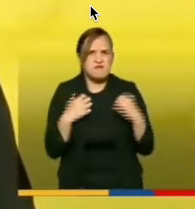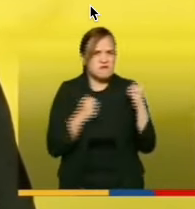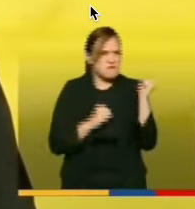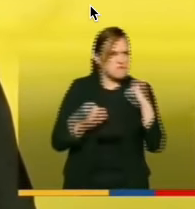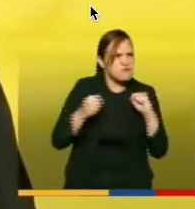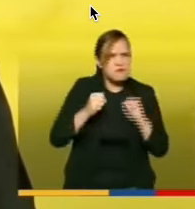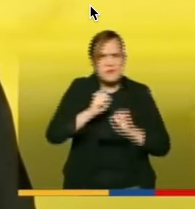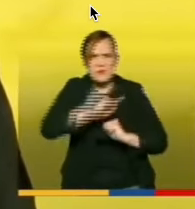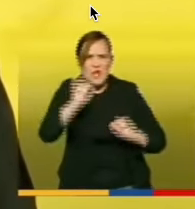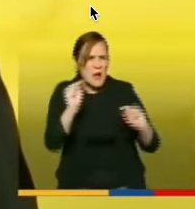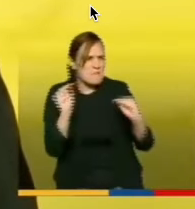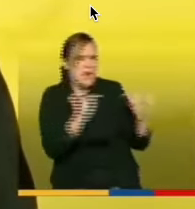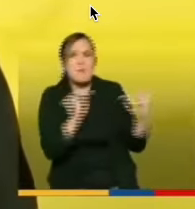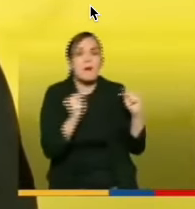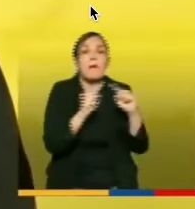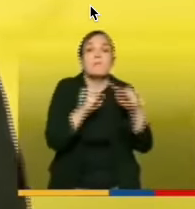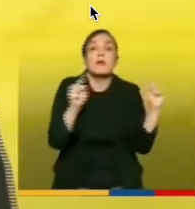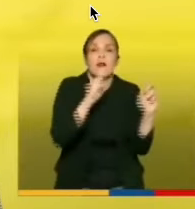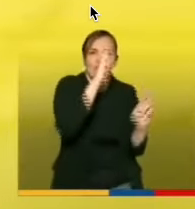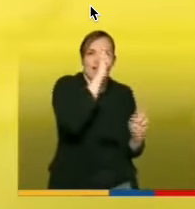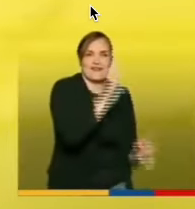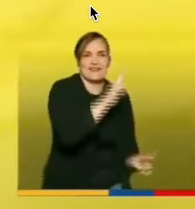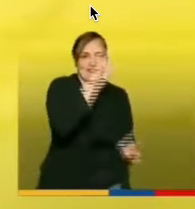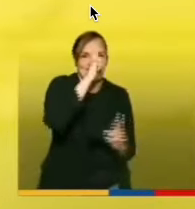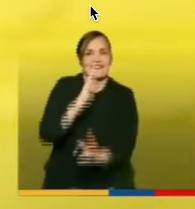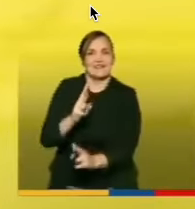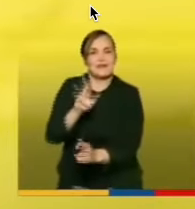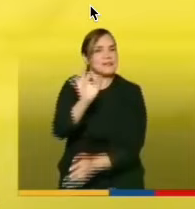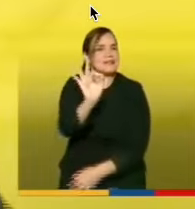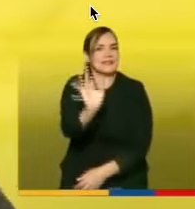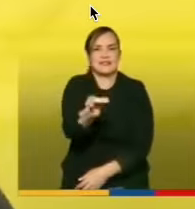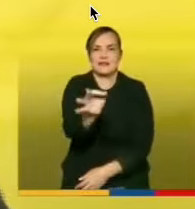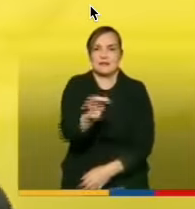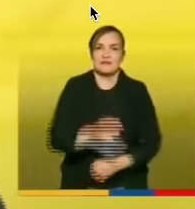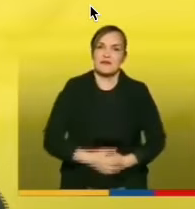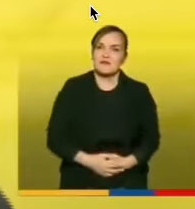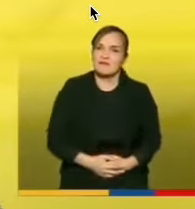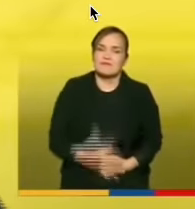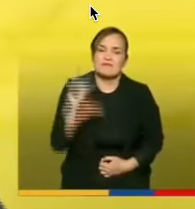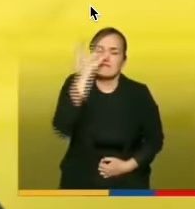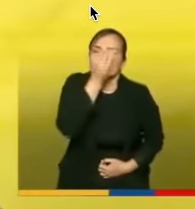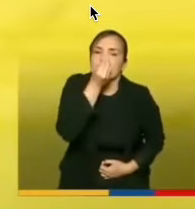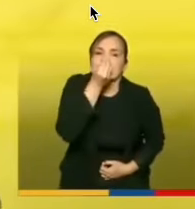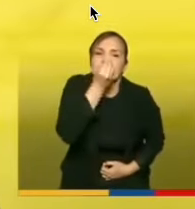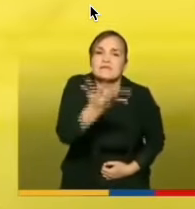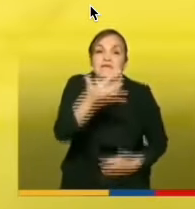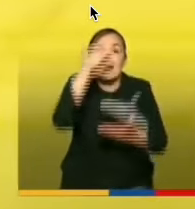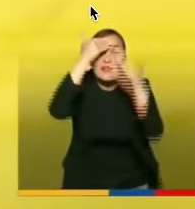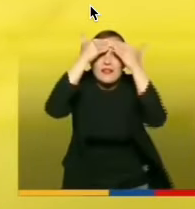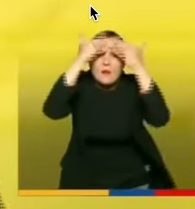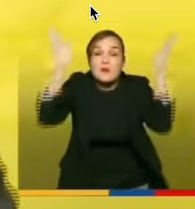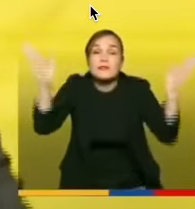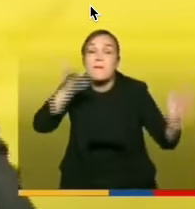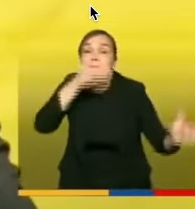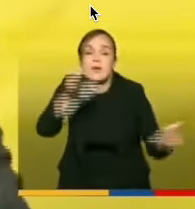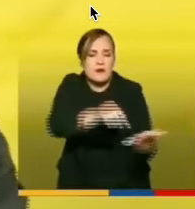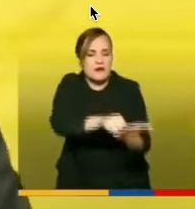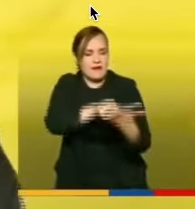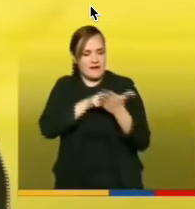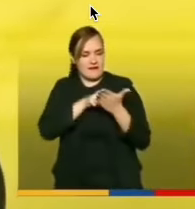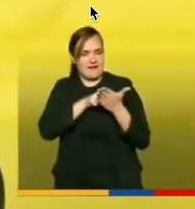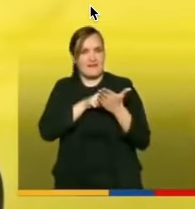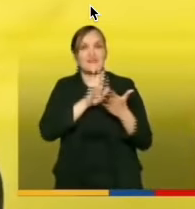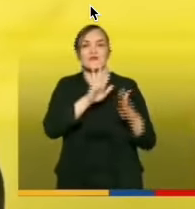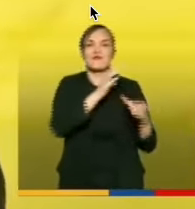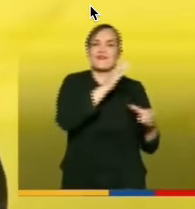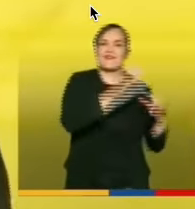pero siempre debates respetuosos la más bella expresión de una democracia es la bicameralidad